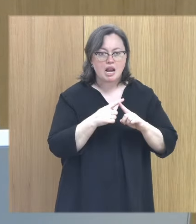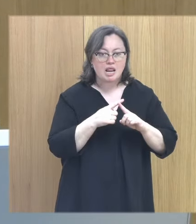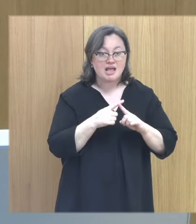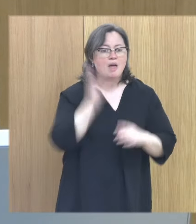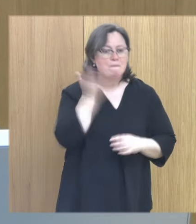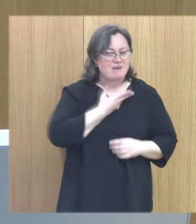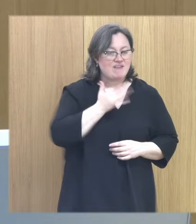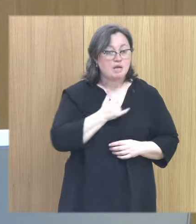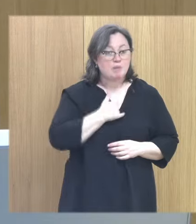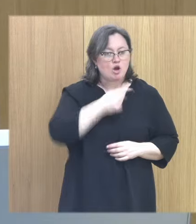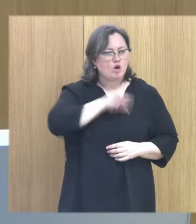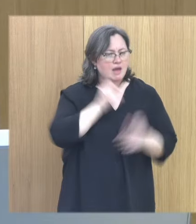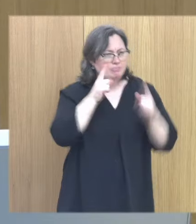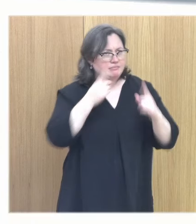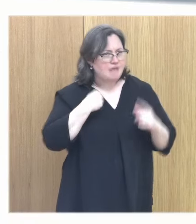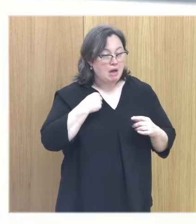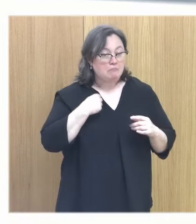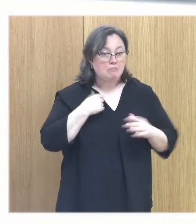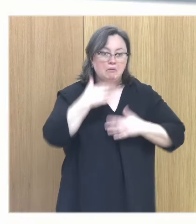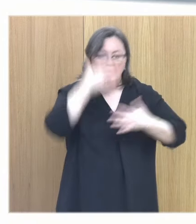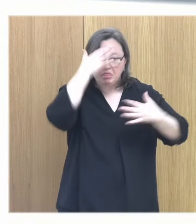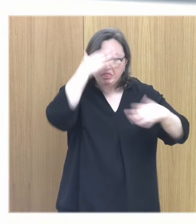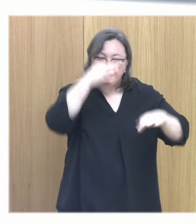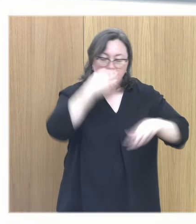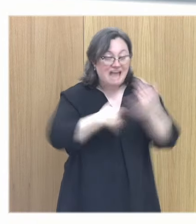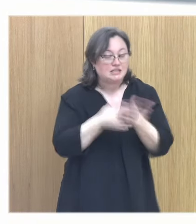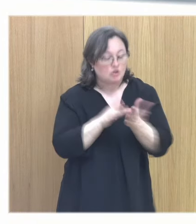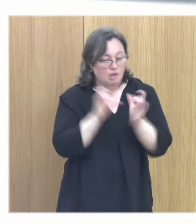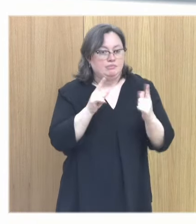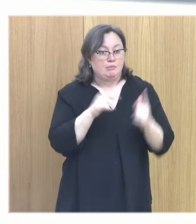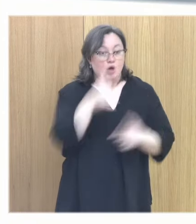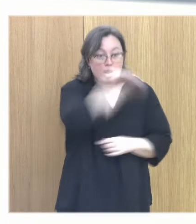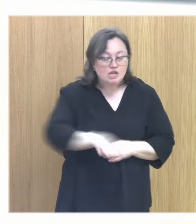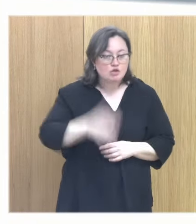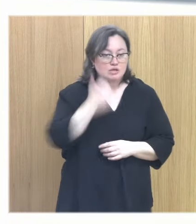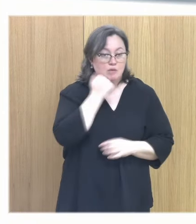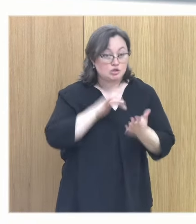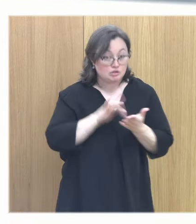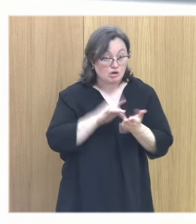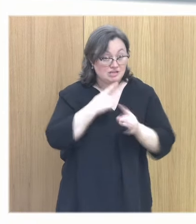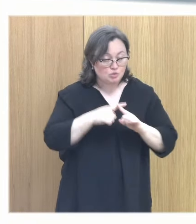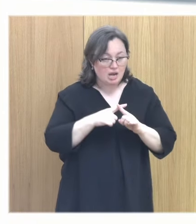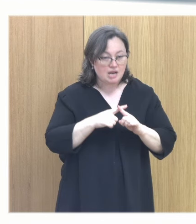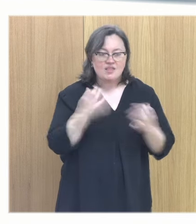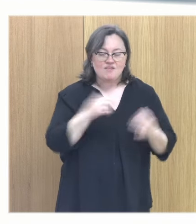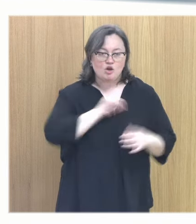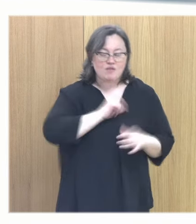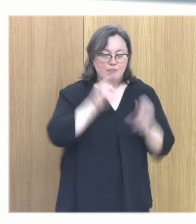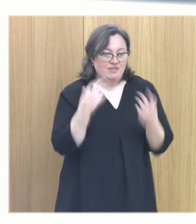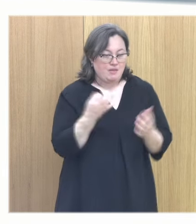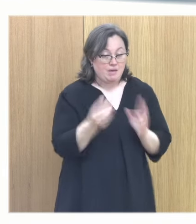sobre ese daño no siempre existe. Y esta es una clave cuando uno trabaja con niños y niñas víctimas de abuso sexual que tiene que tener presente.